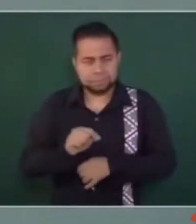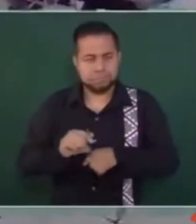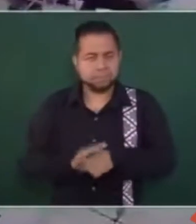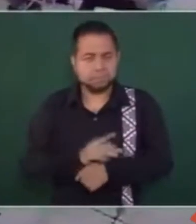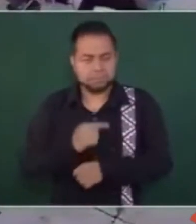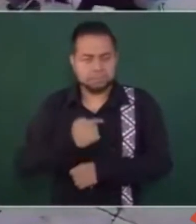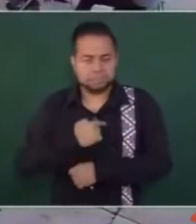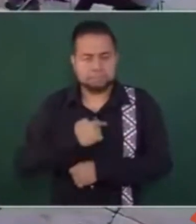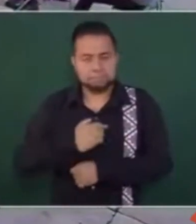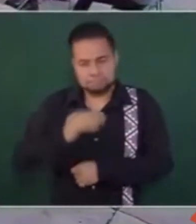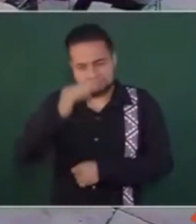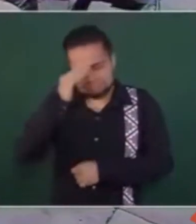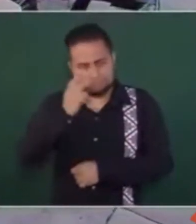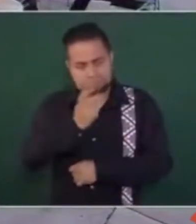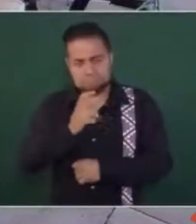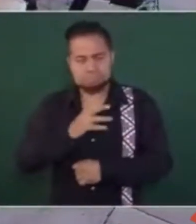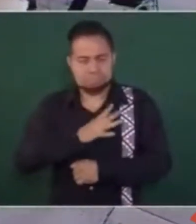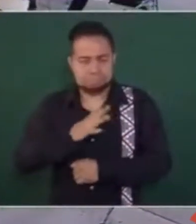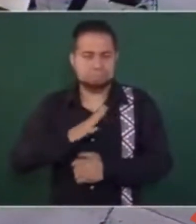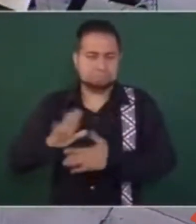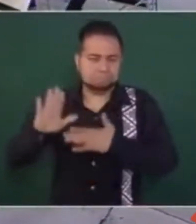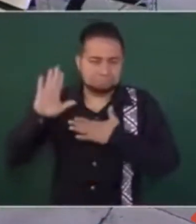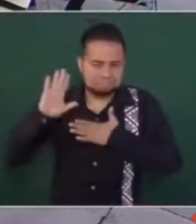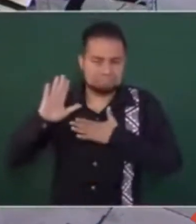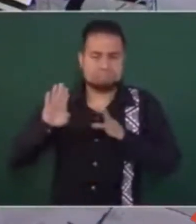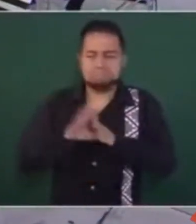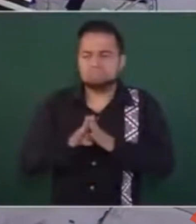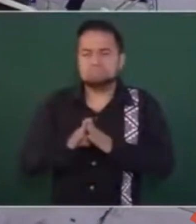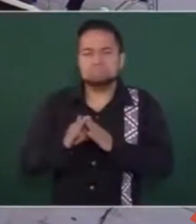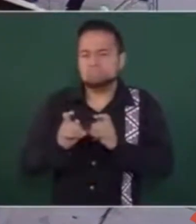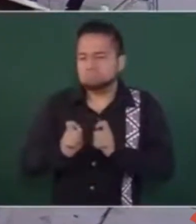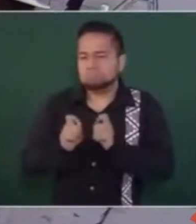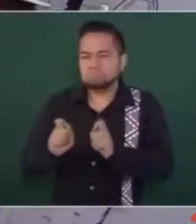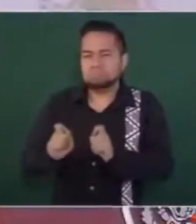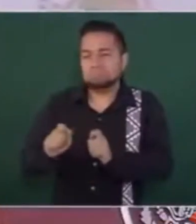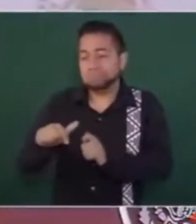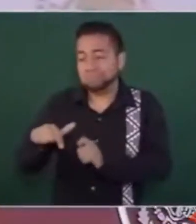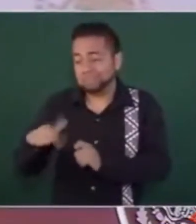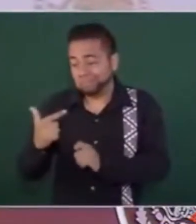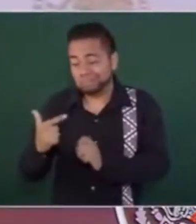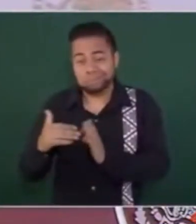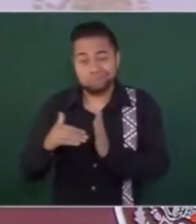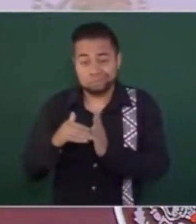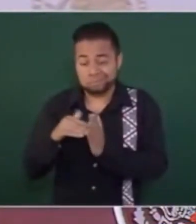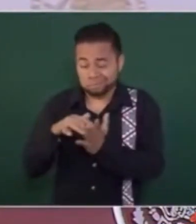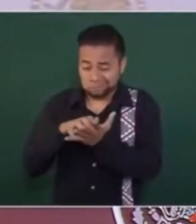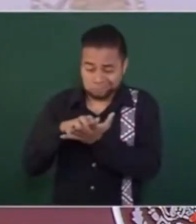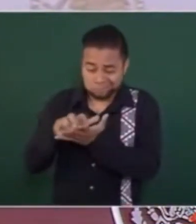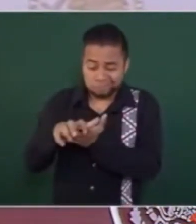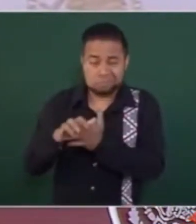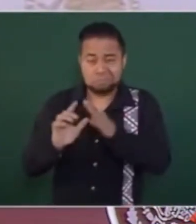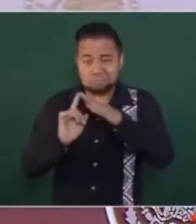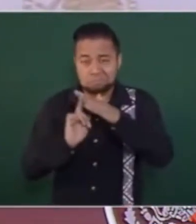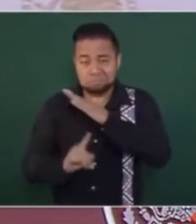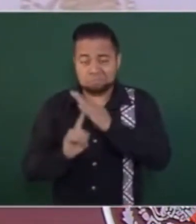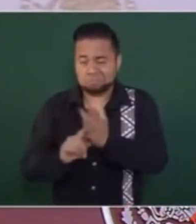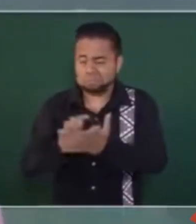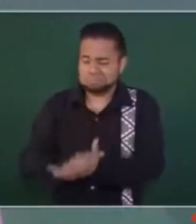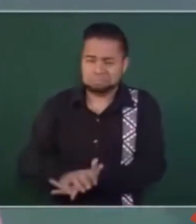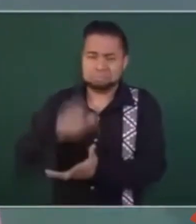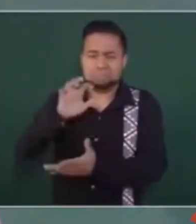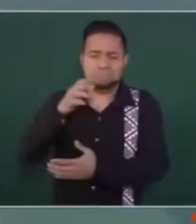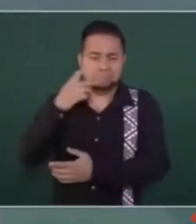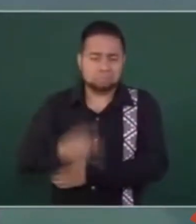hablando de un compromiso de regularizar a 12 millones de migrantes, la mayoría